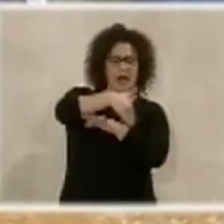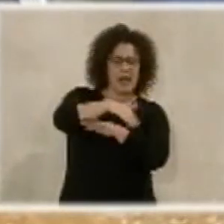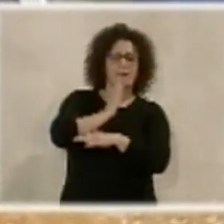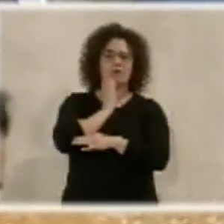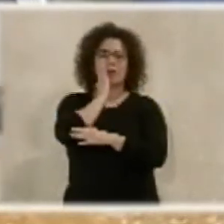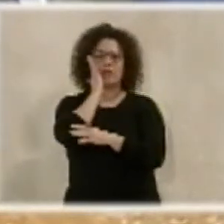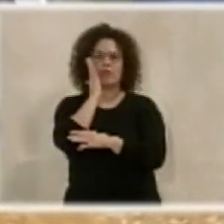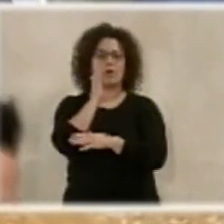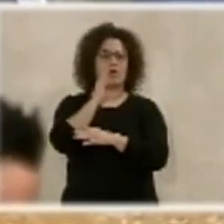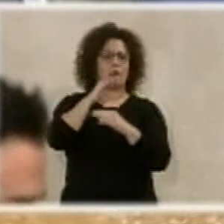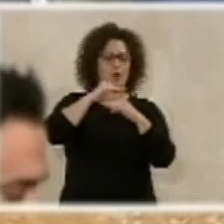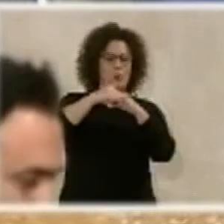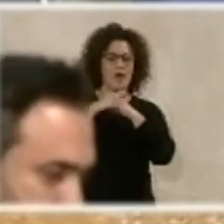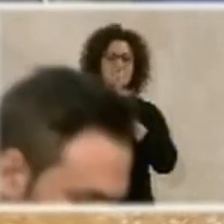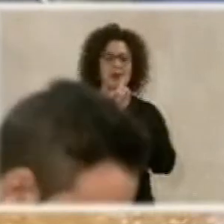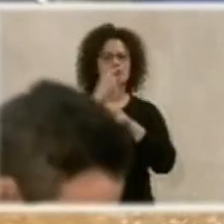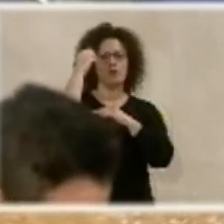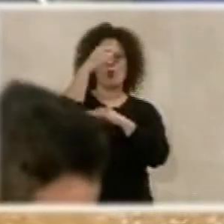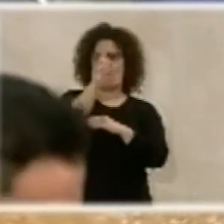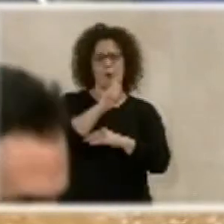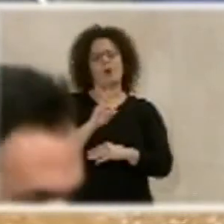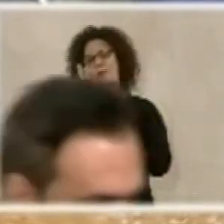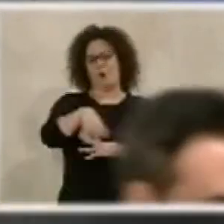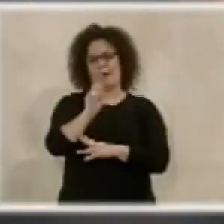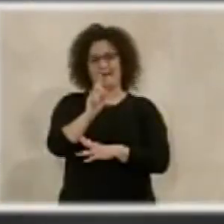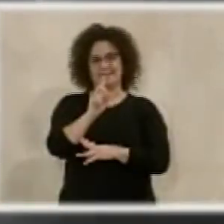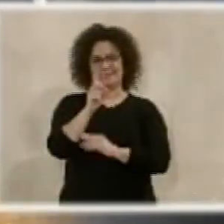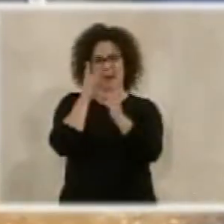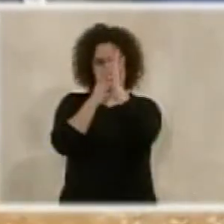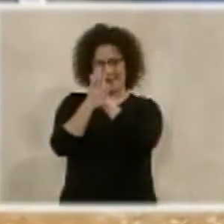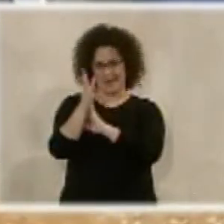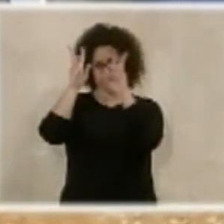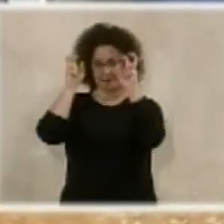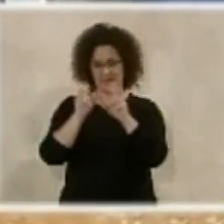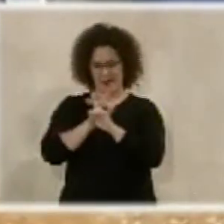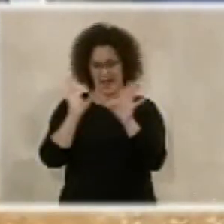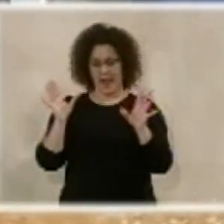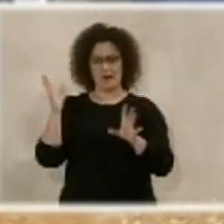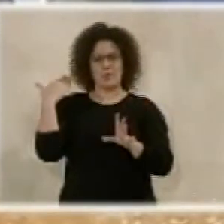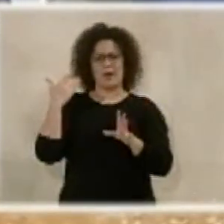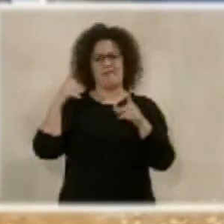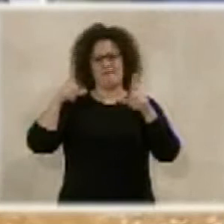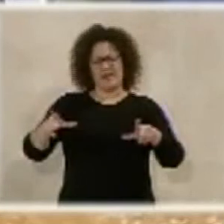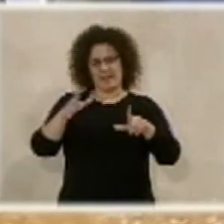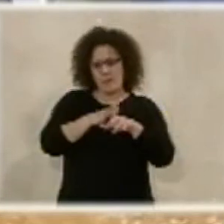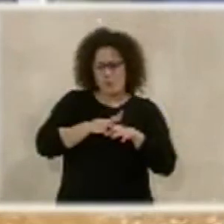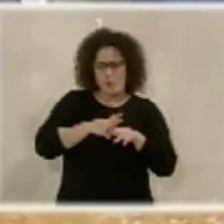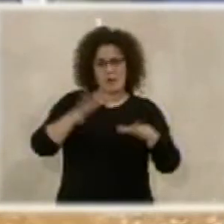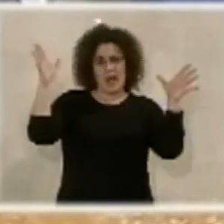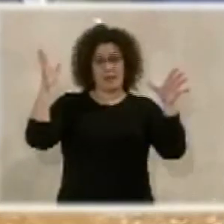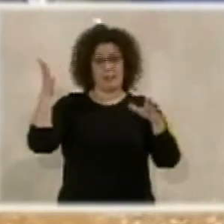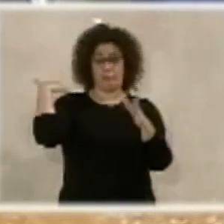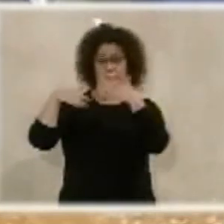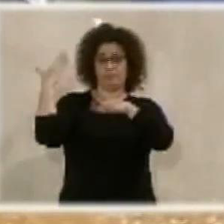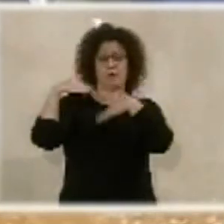abandonadas, que no se les asfaltan, que no tienen luz. Vamos a situarnos en lo que sucede. Aquí una gran finca que en su día por